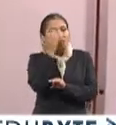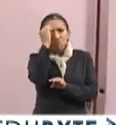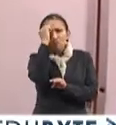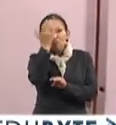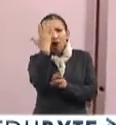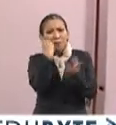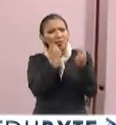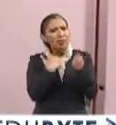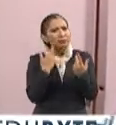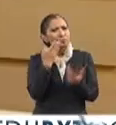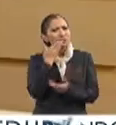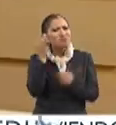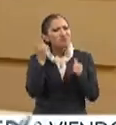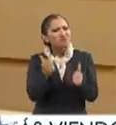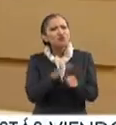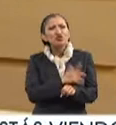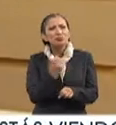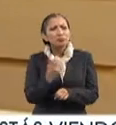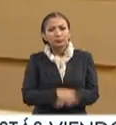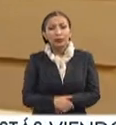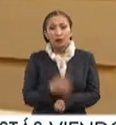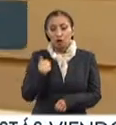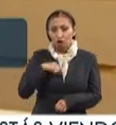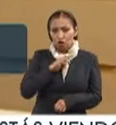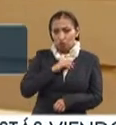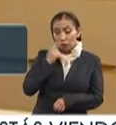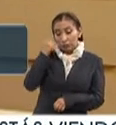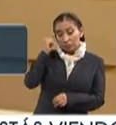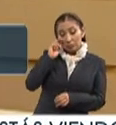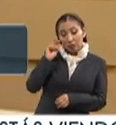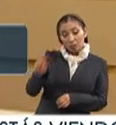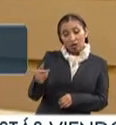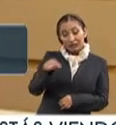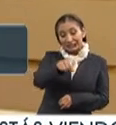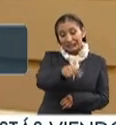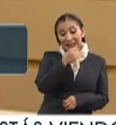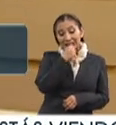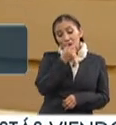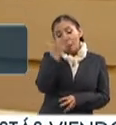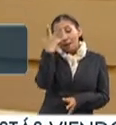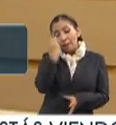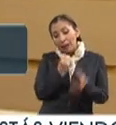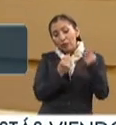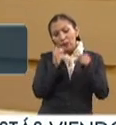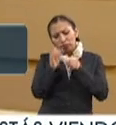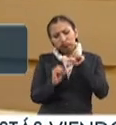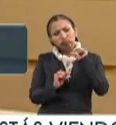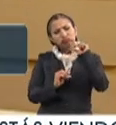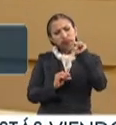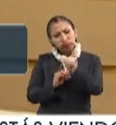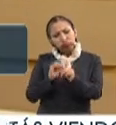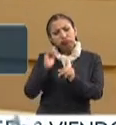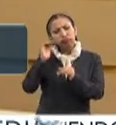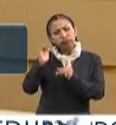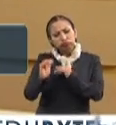desempeño escolar deseado. Lo que nosotros estamos esperando es que el niño vaya aprendiendo a un ritmo